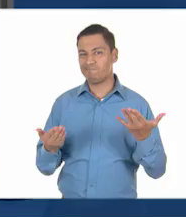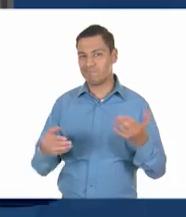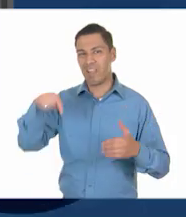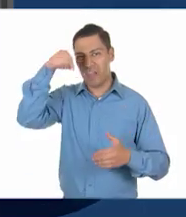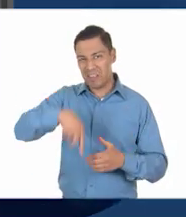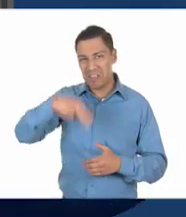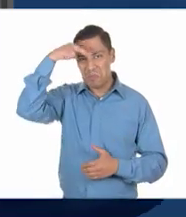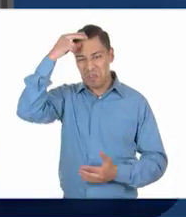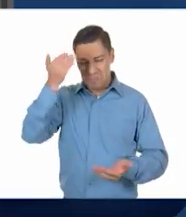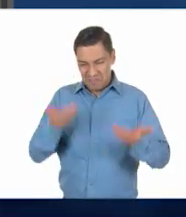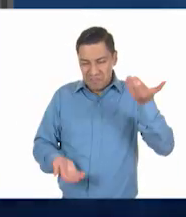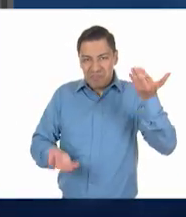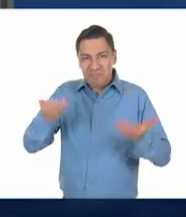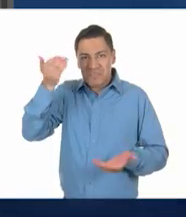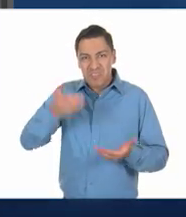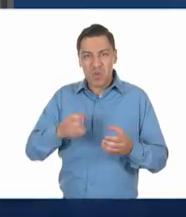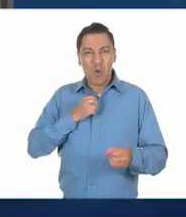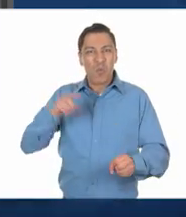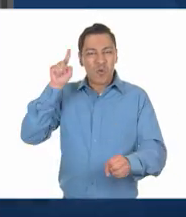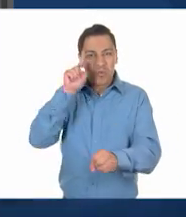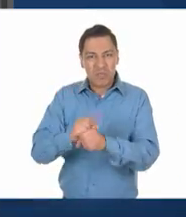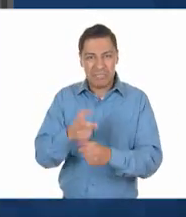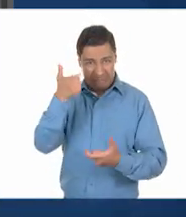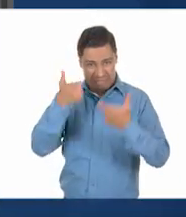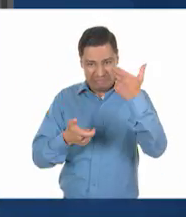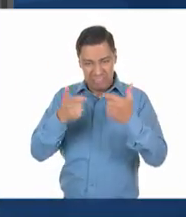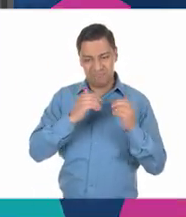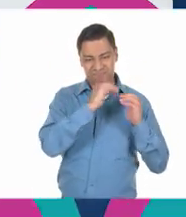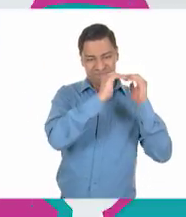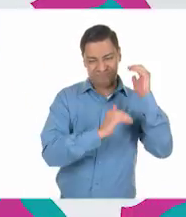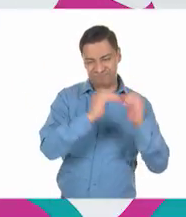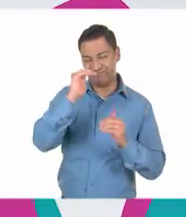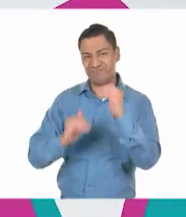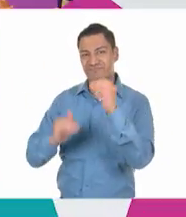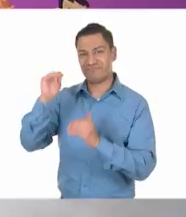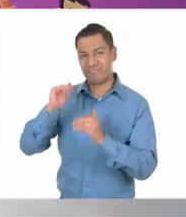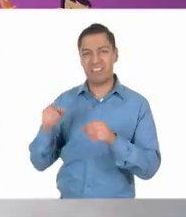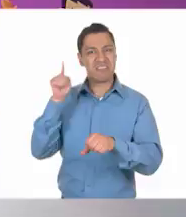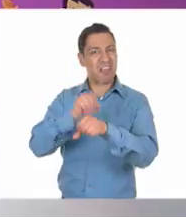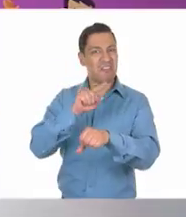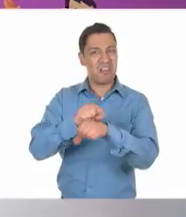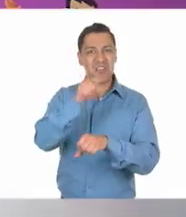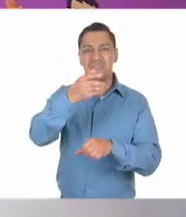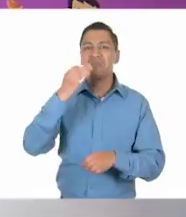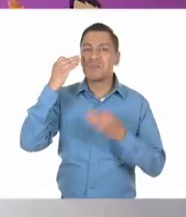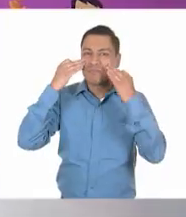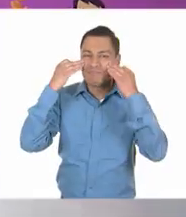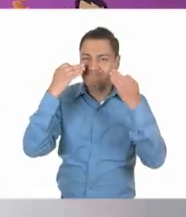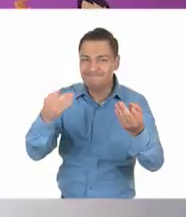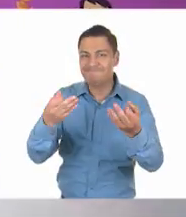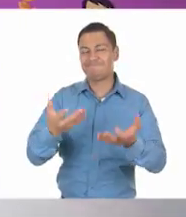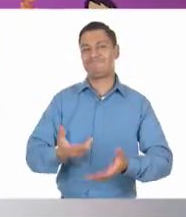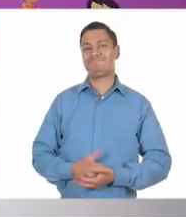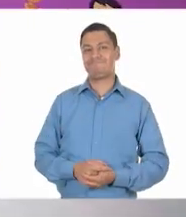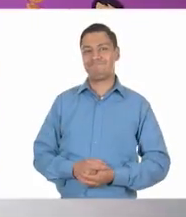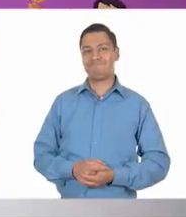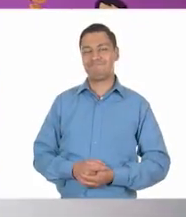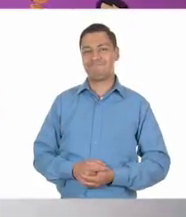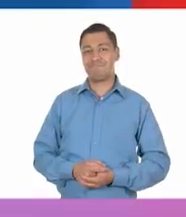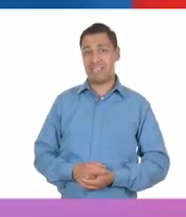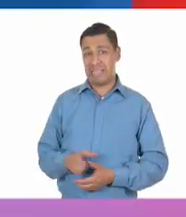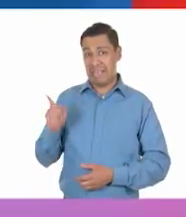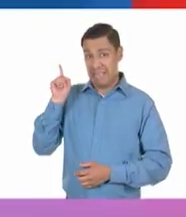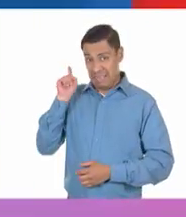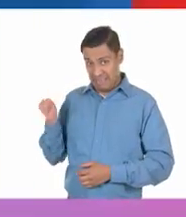desigualdad de oportunidades que presenciamos en México todos los días. ¡Ay, vaya! María